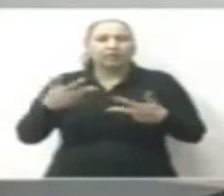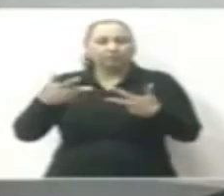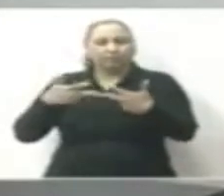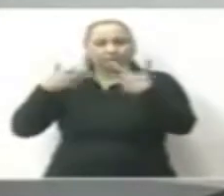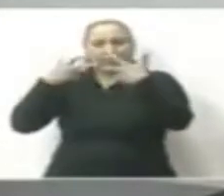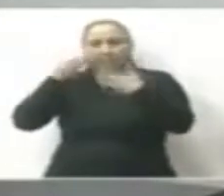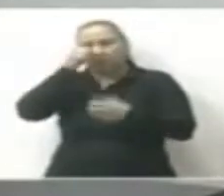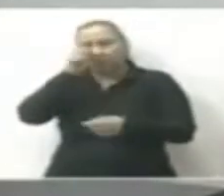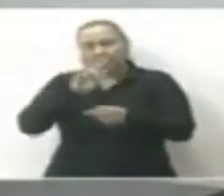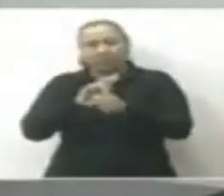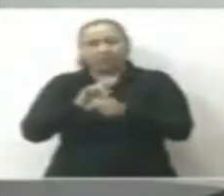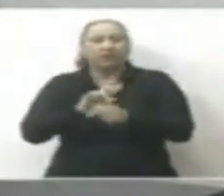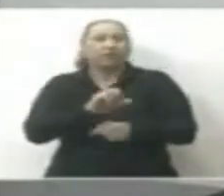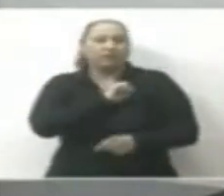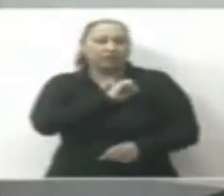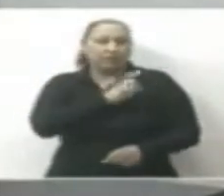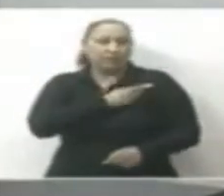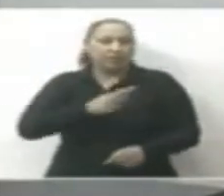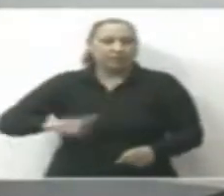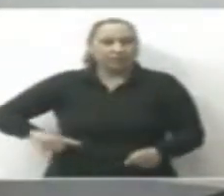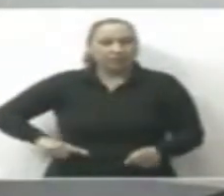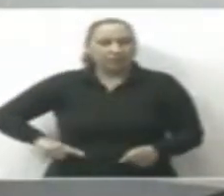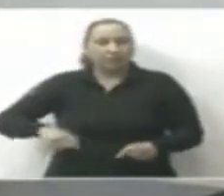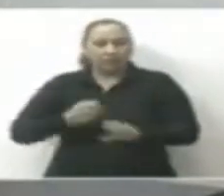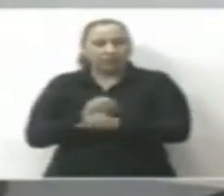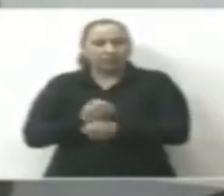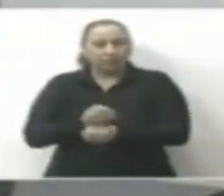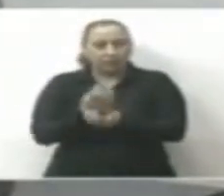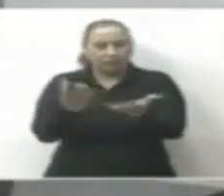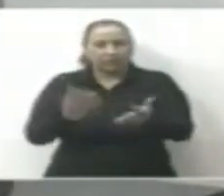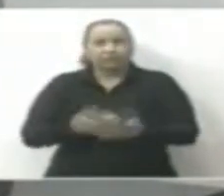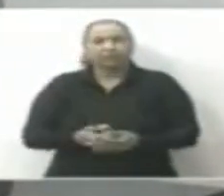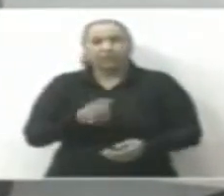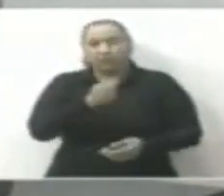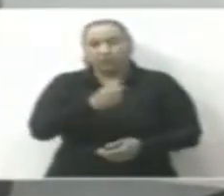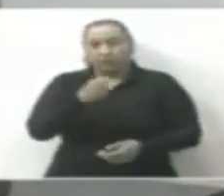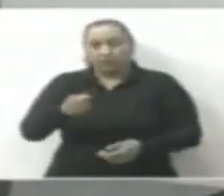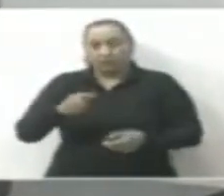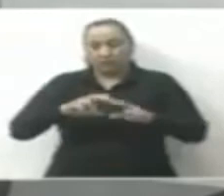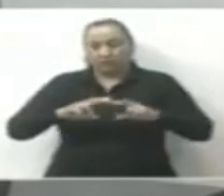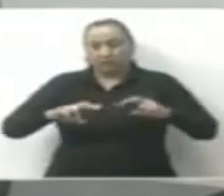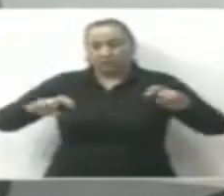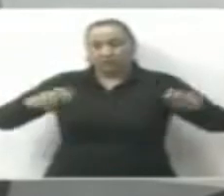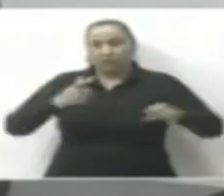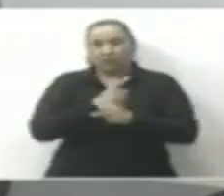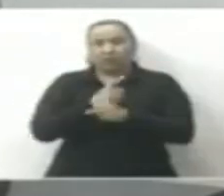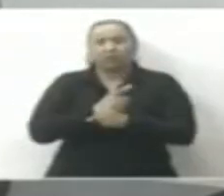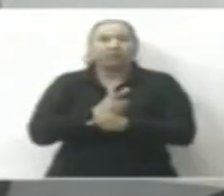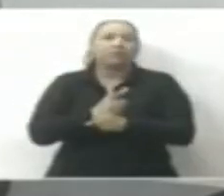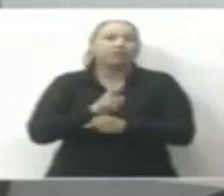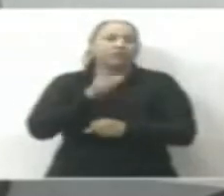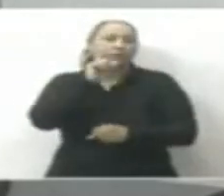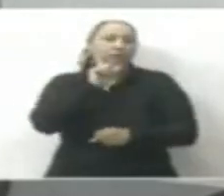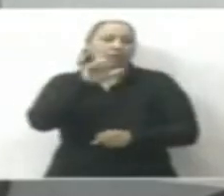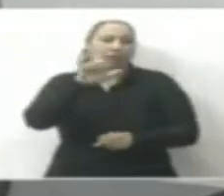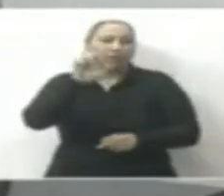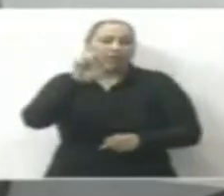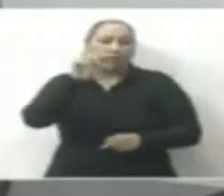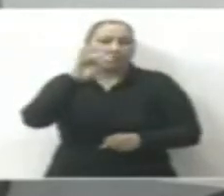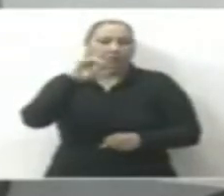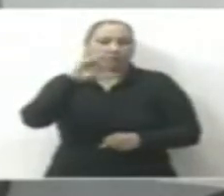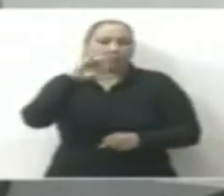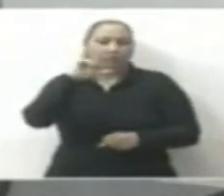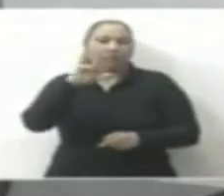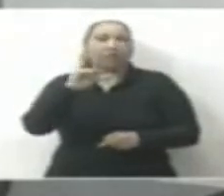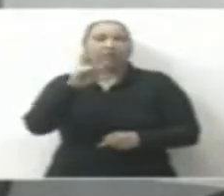Secretaría de Salud y Bienestar Social del Gobierno del Estado. Saludamos en el estudio de Canal 12 a la licenciada Leticia Guadalupe Delgado Carrillo,